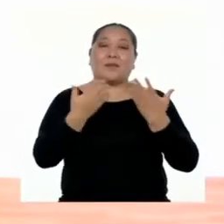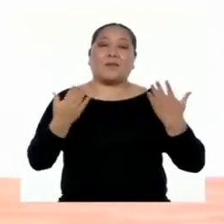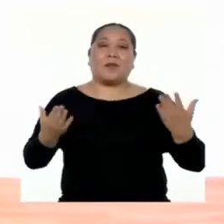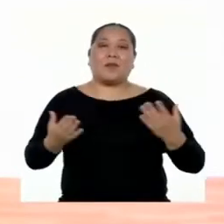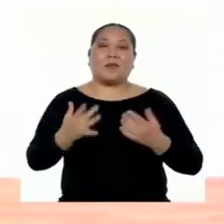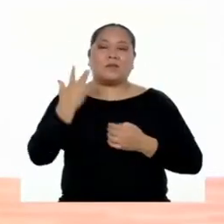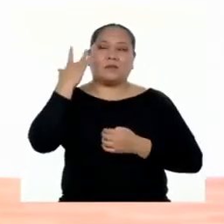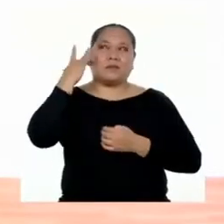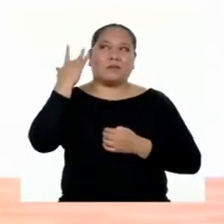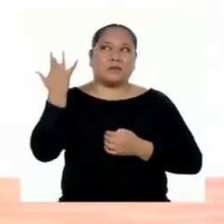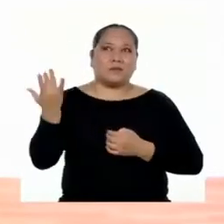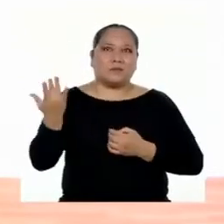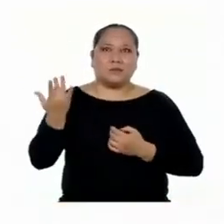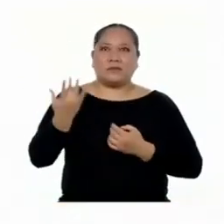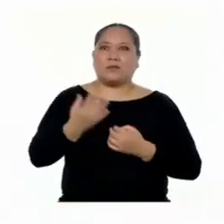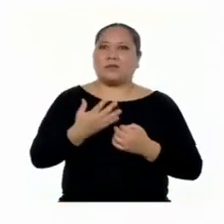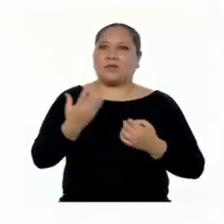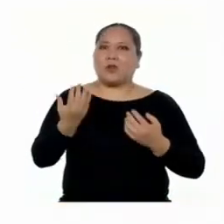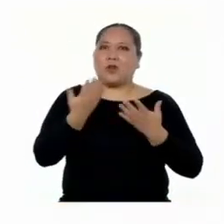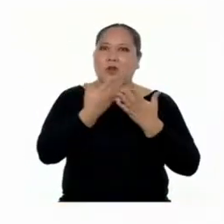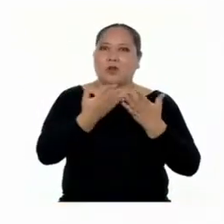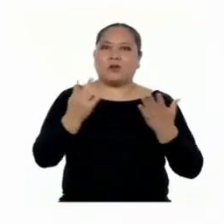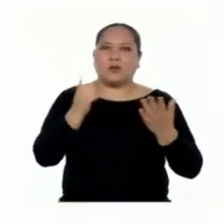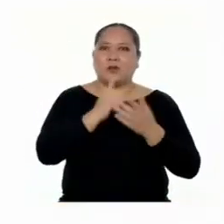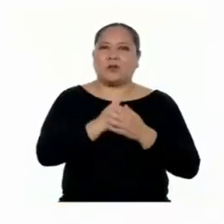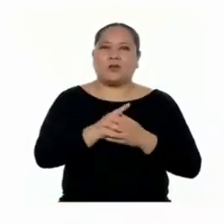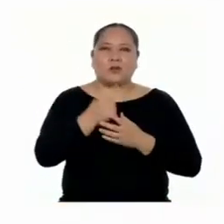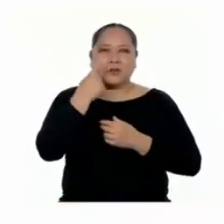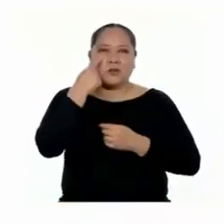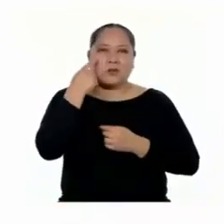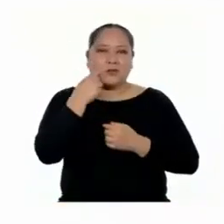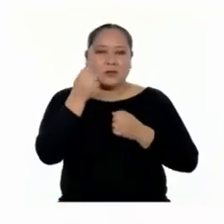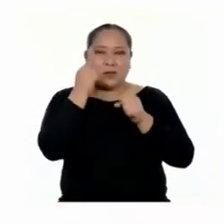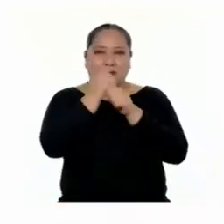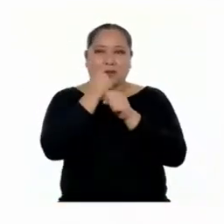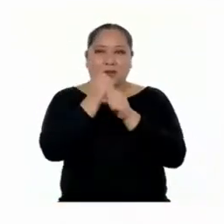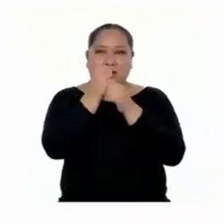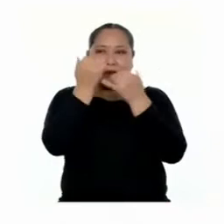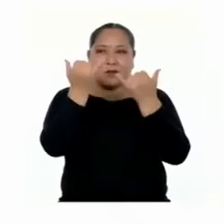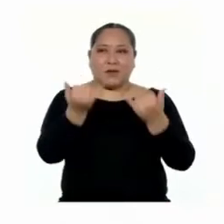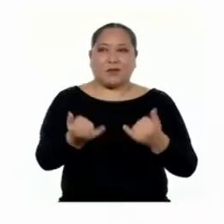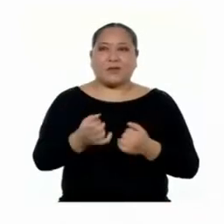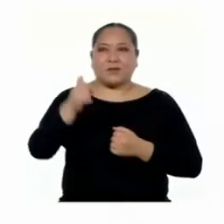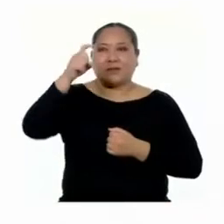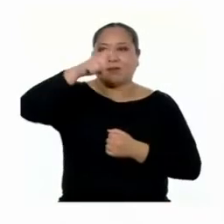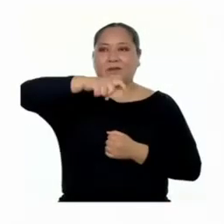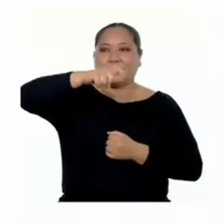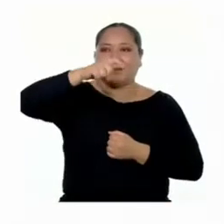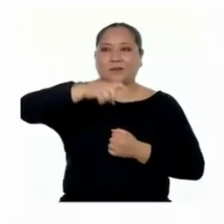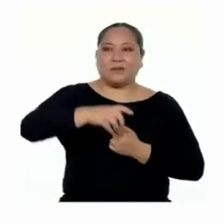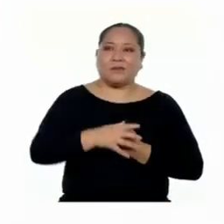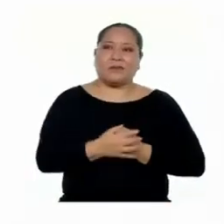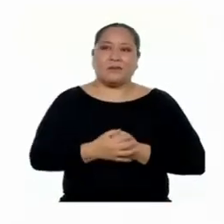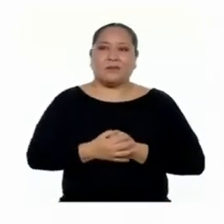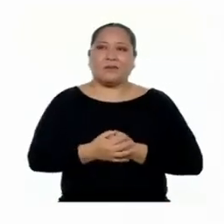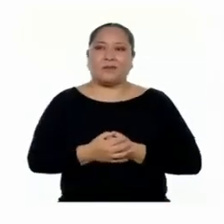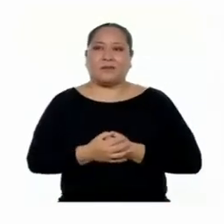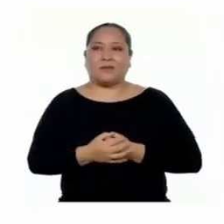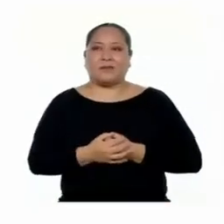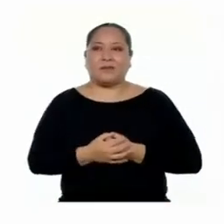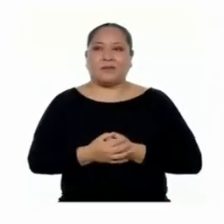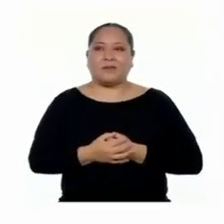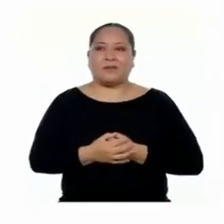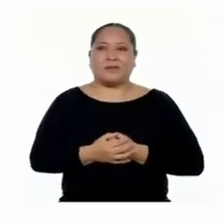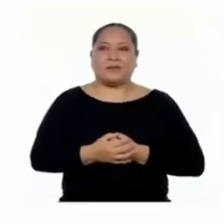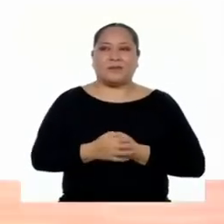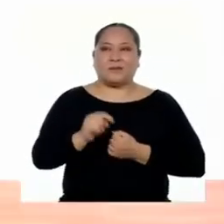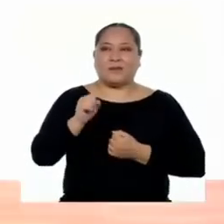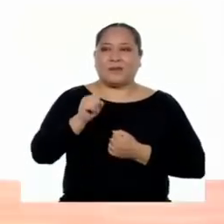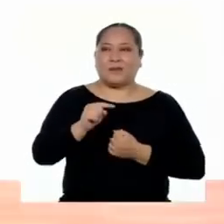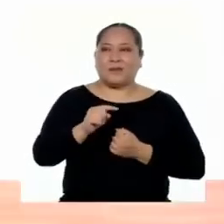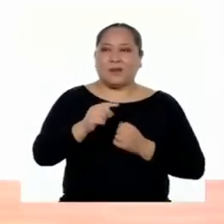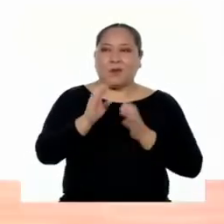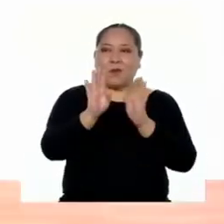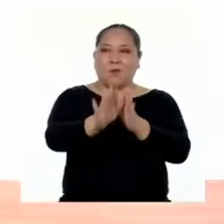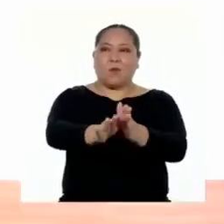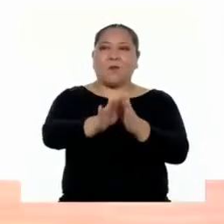instrumentos no convencionales. Y para trabajar el día de hoy necesitamos un periódico.